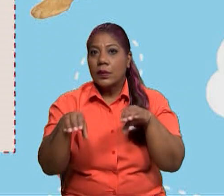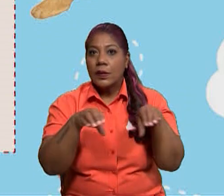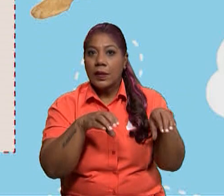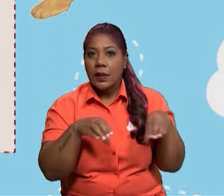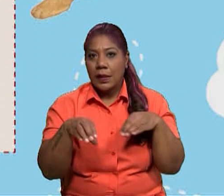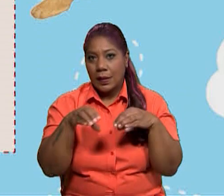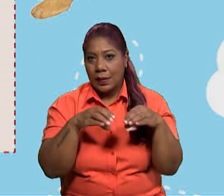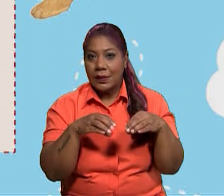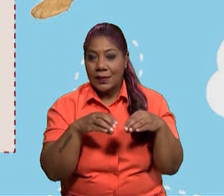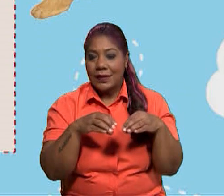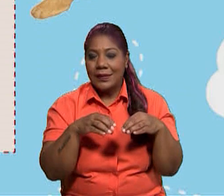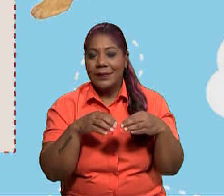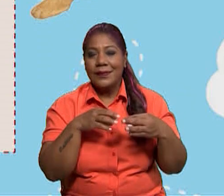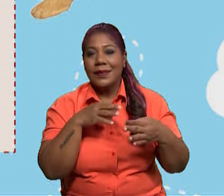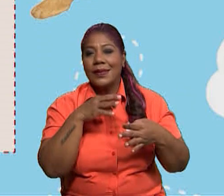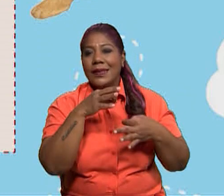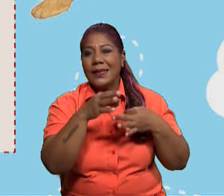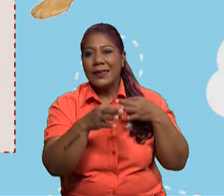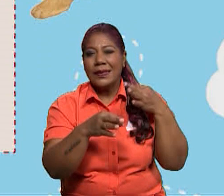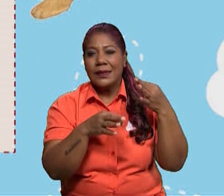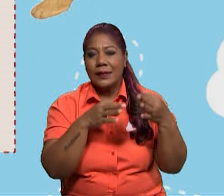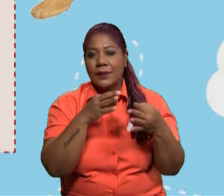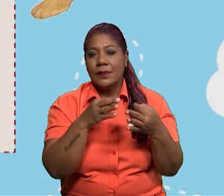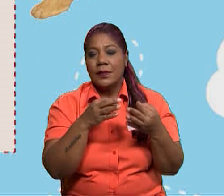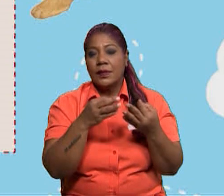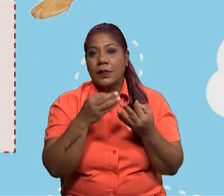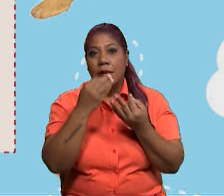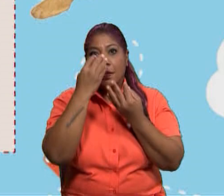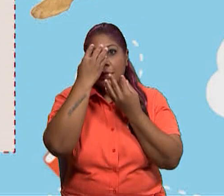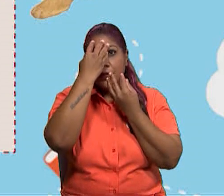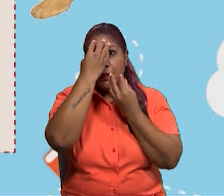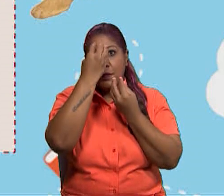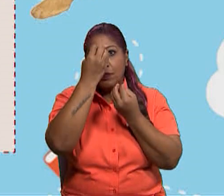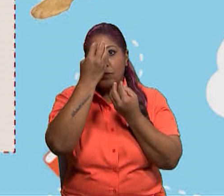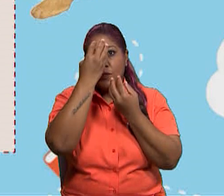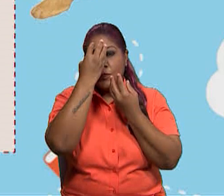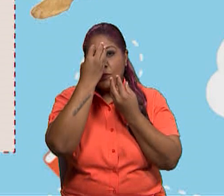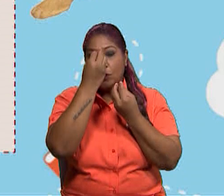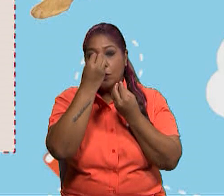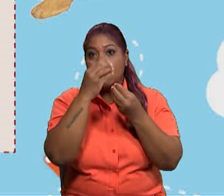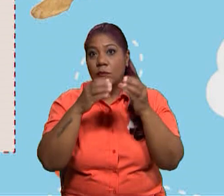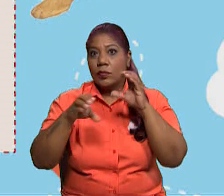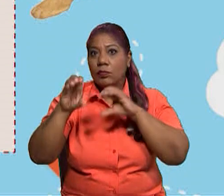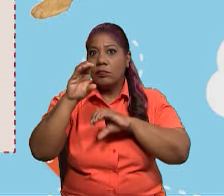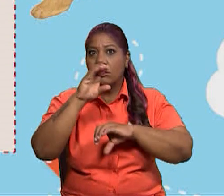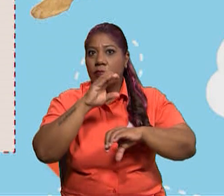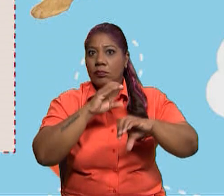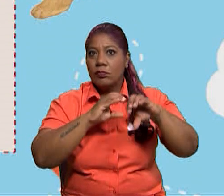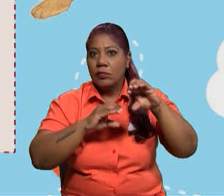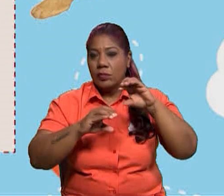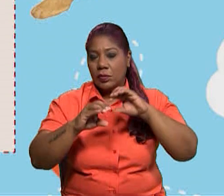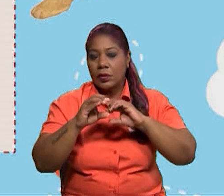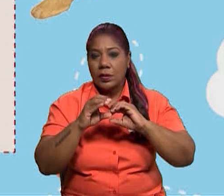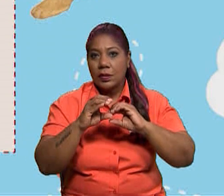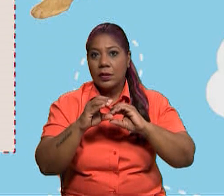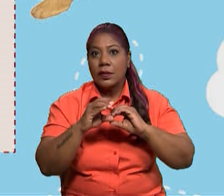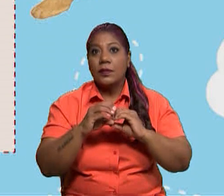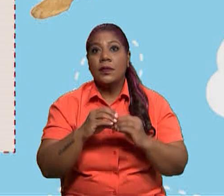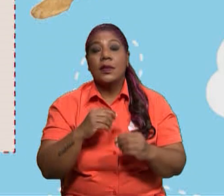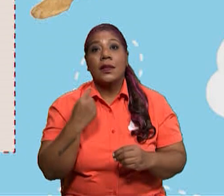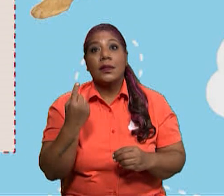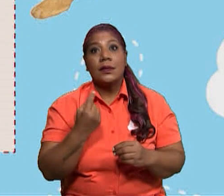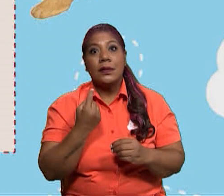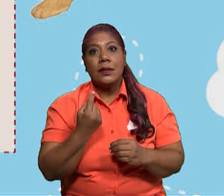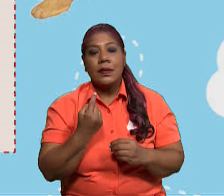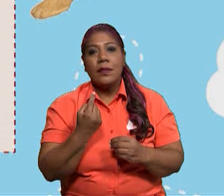explicar un tema con datos e información objetiva o científica. Su propósito es dar respuesta